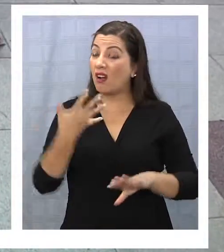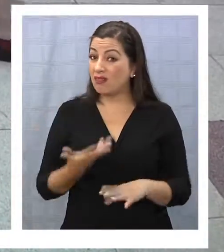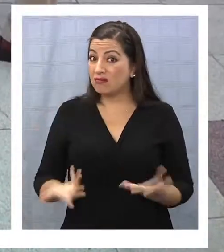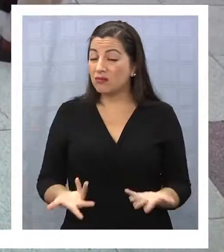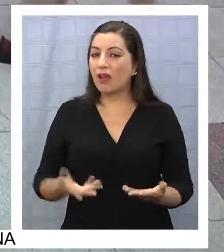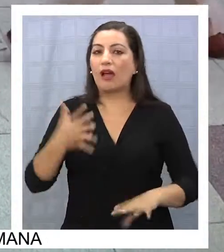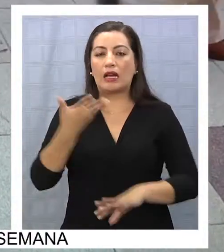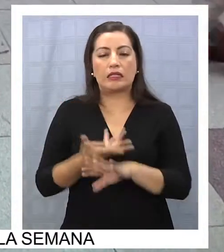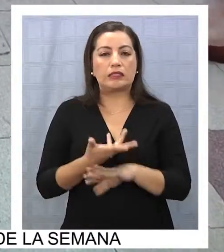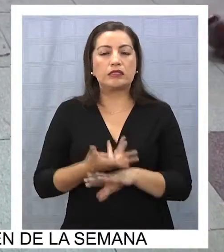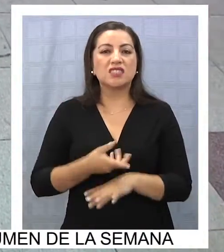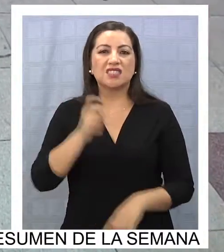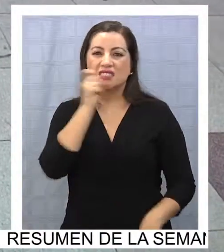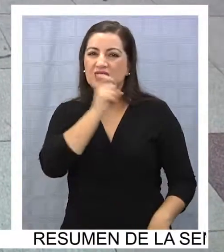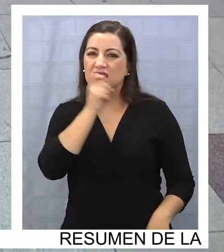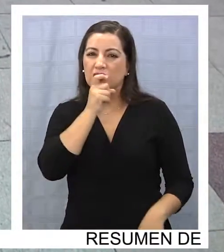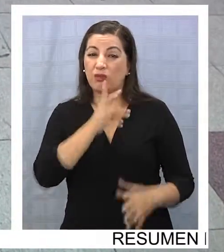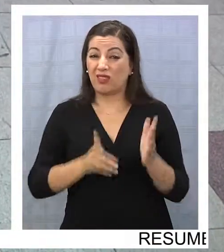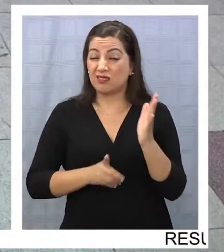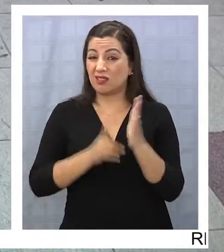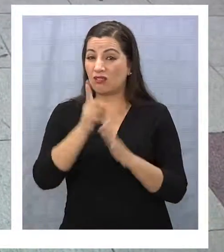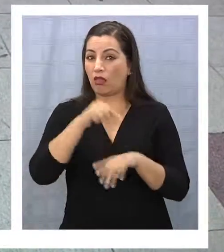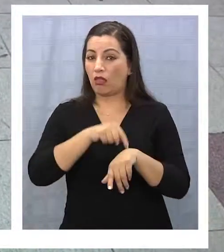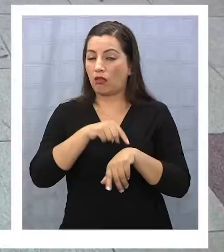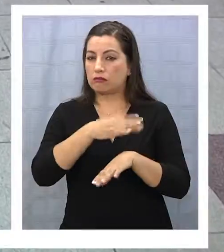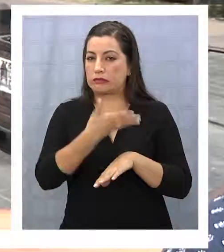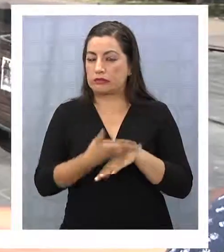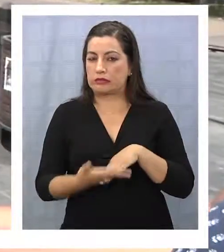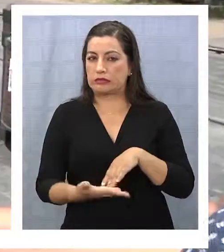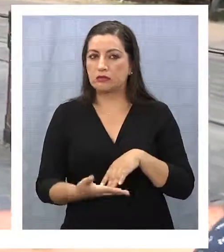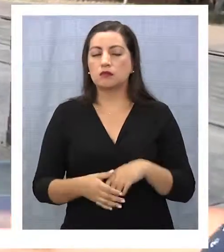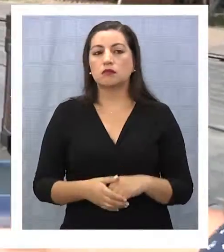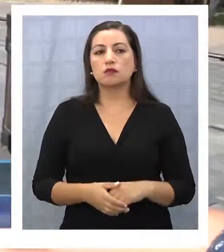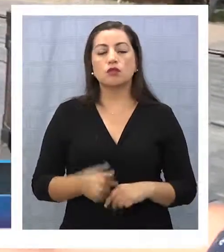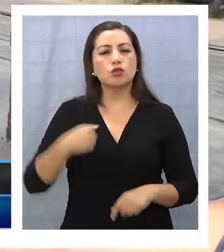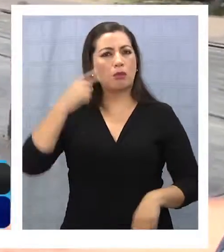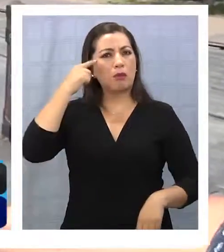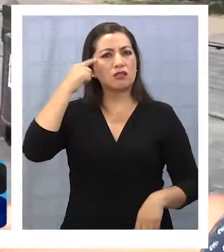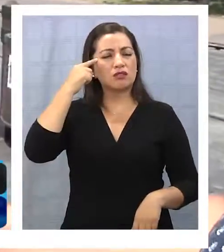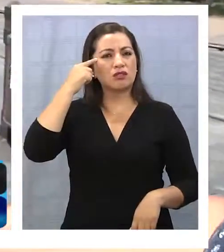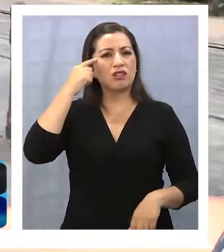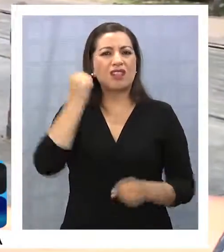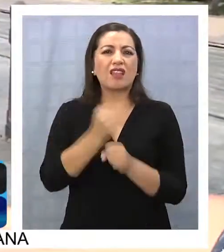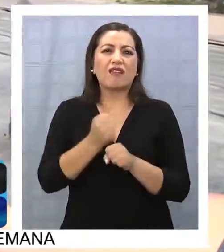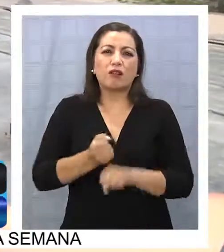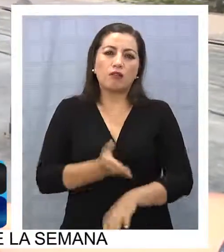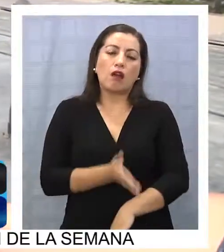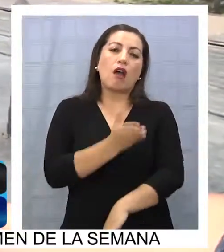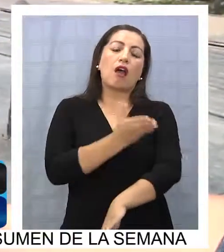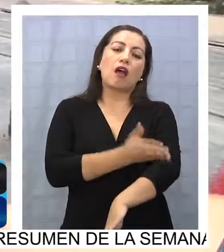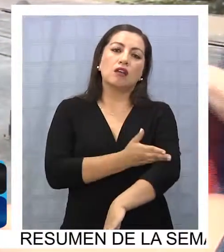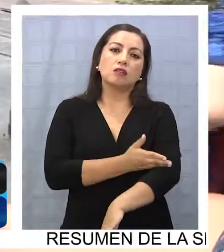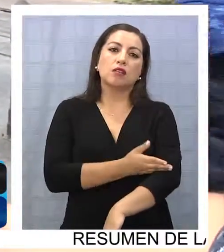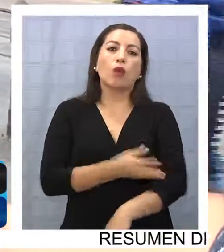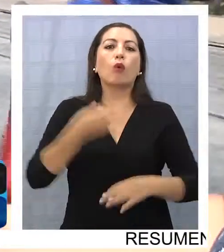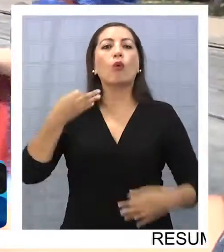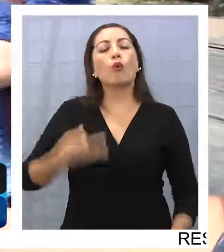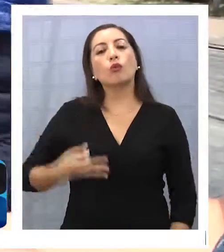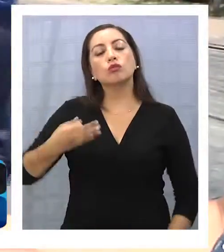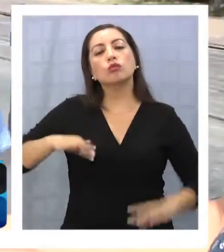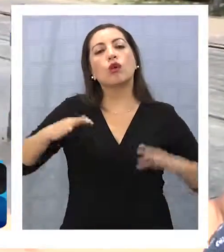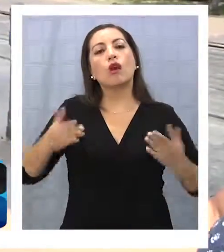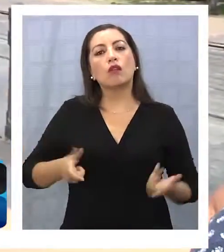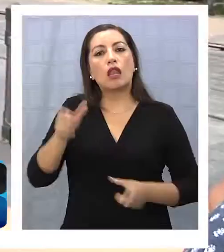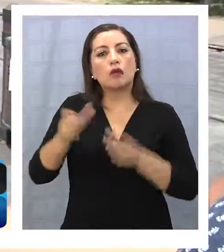el tiempo en que se desarrollan estos trabajos. Me parece que deberían estar todos los trabajos hechos antes, no en este tiempo, porque uno viene más